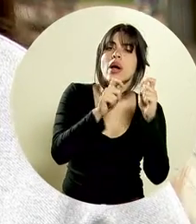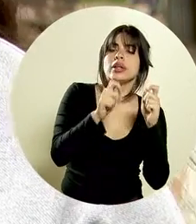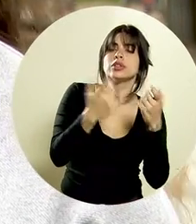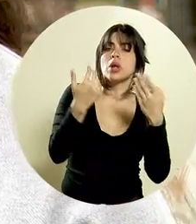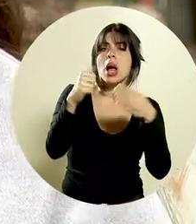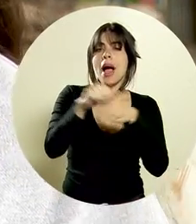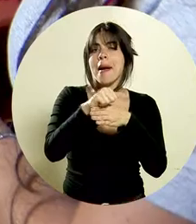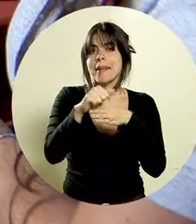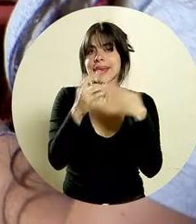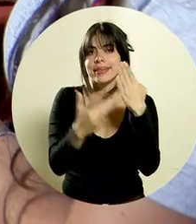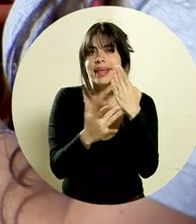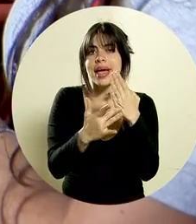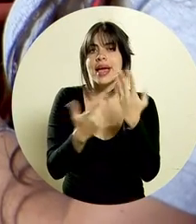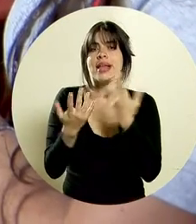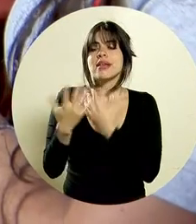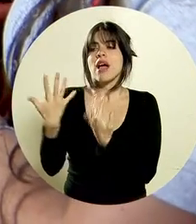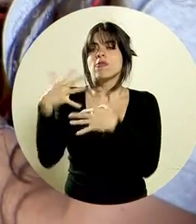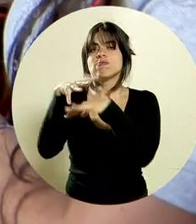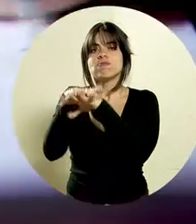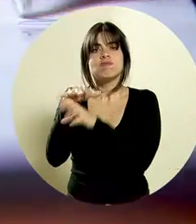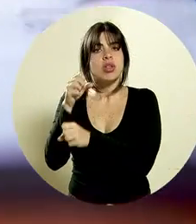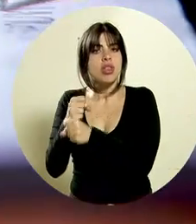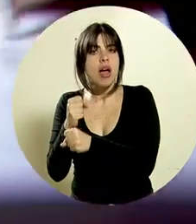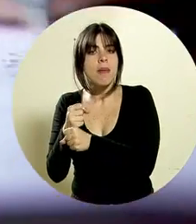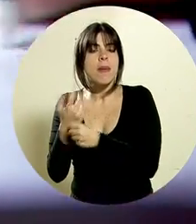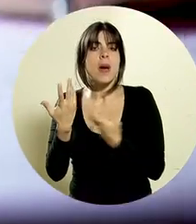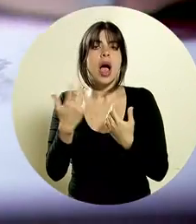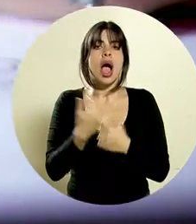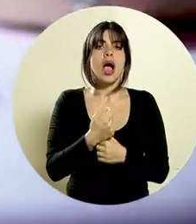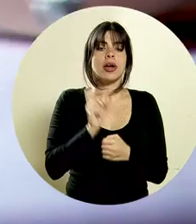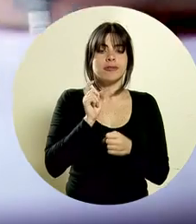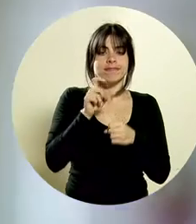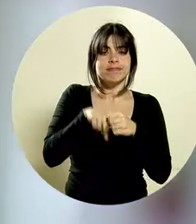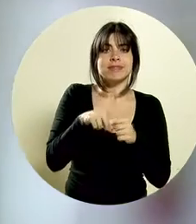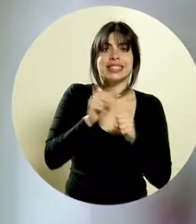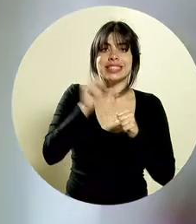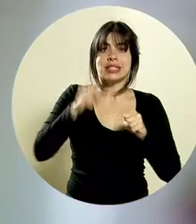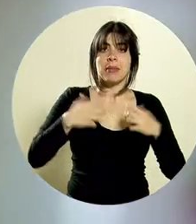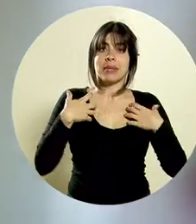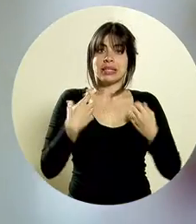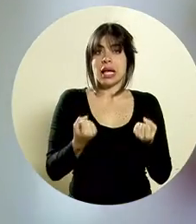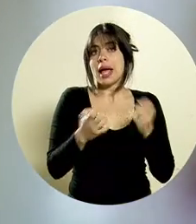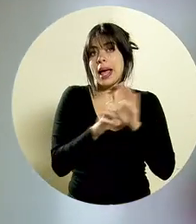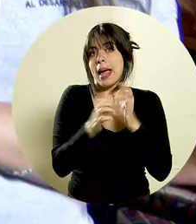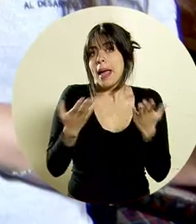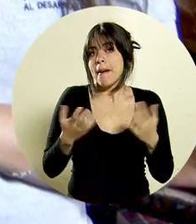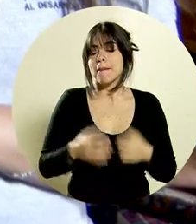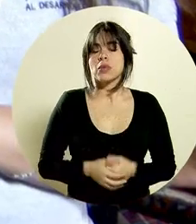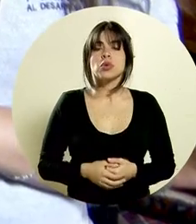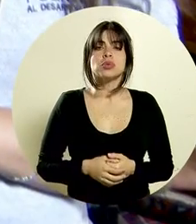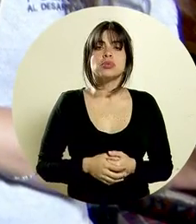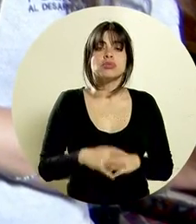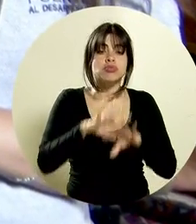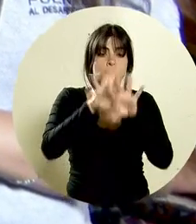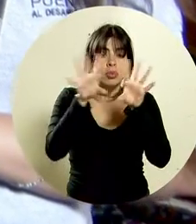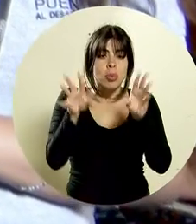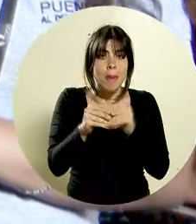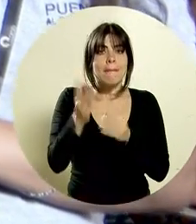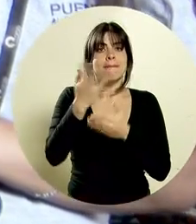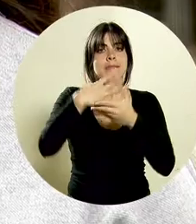educación, con capacitación técnica Con inserción a un empleo, con mi adscripción al sistema de salud, por ejemplo